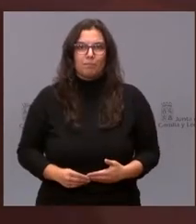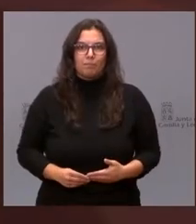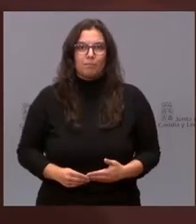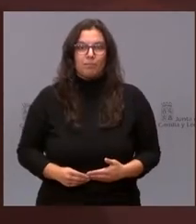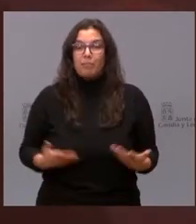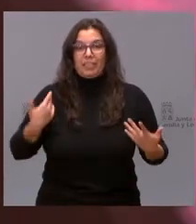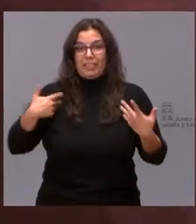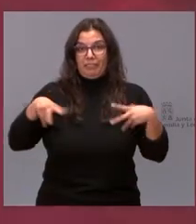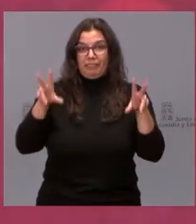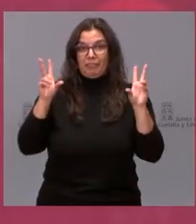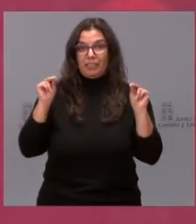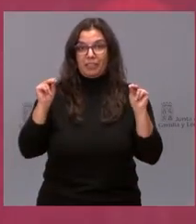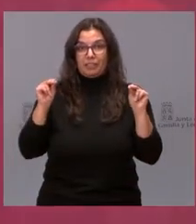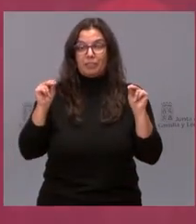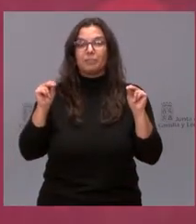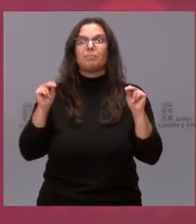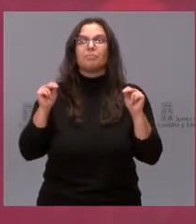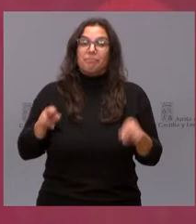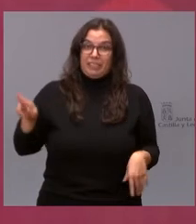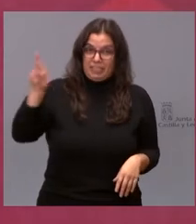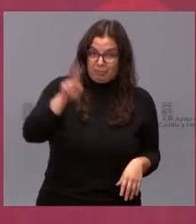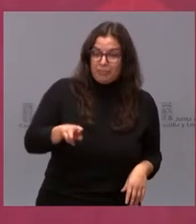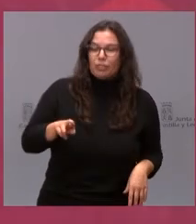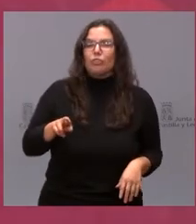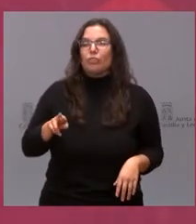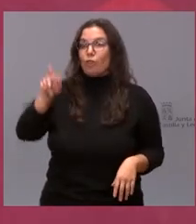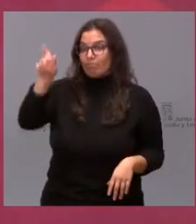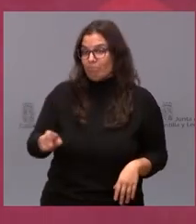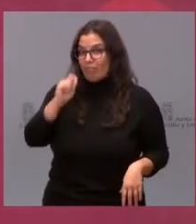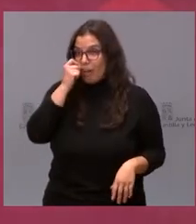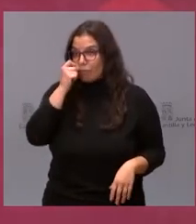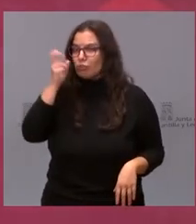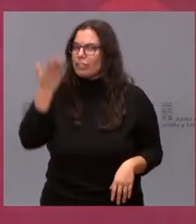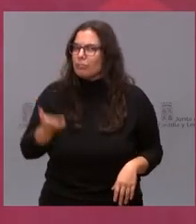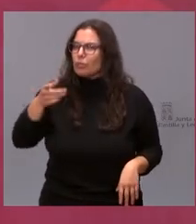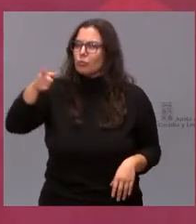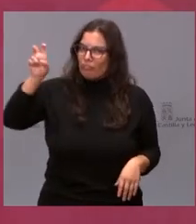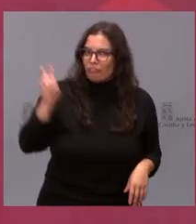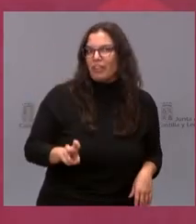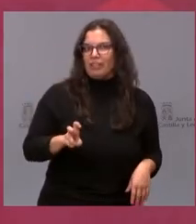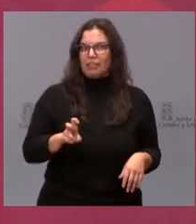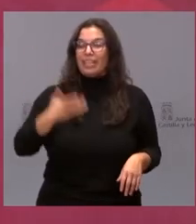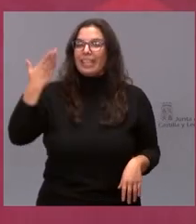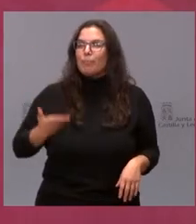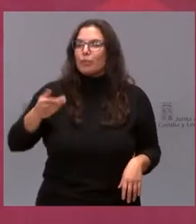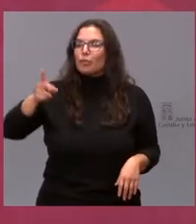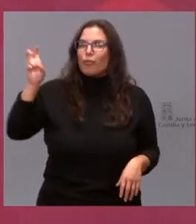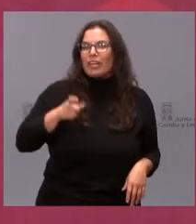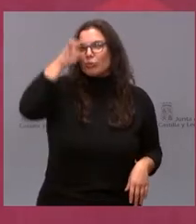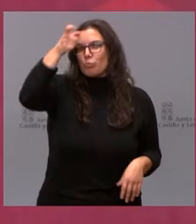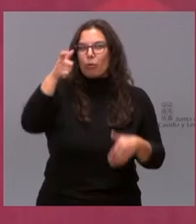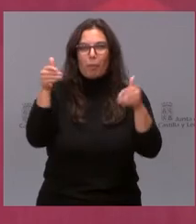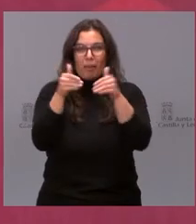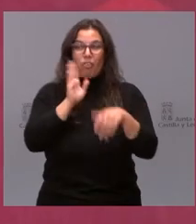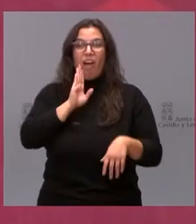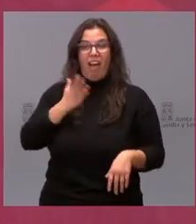Me termino volviendo a reiterar, Alfonso, es muy importante estar aquí hoy, es muy importante estar en un pueblo pequeño, como ha dicho